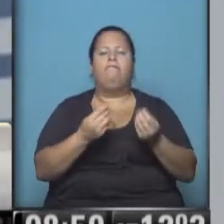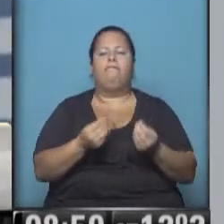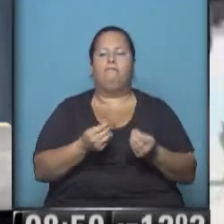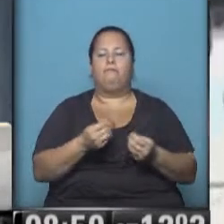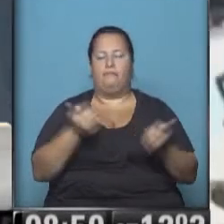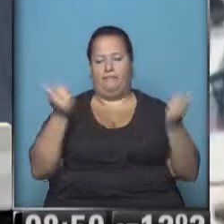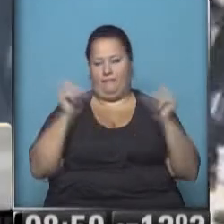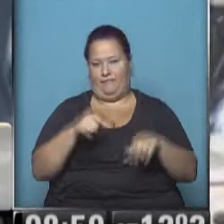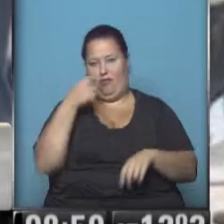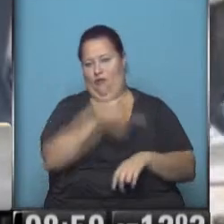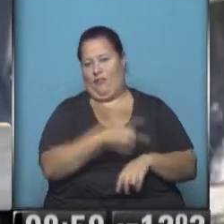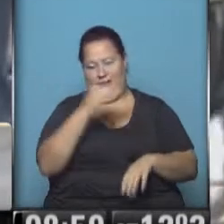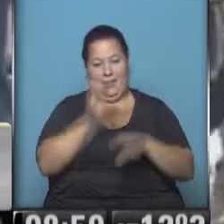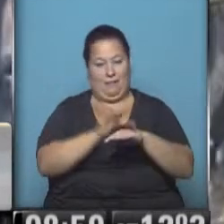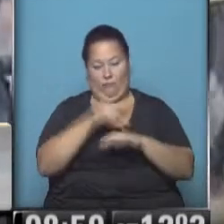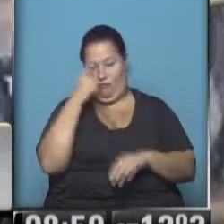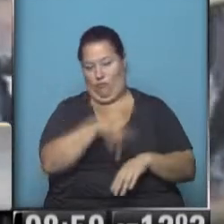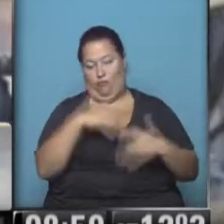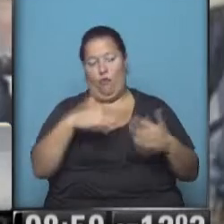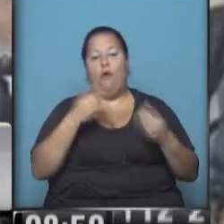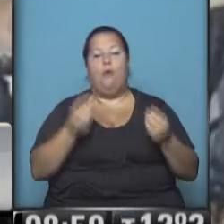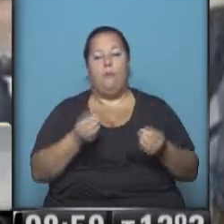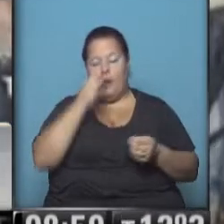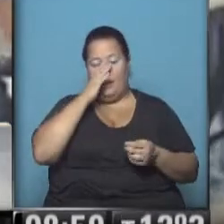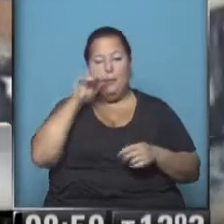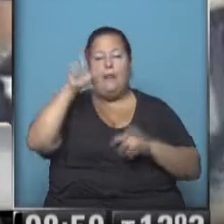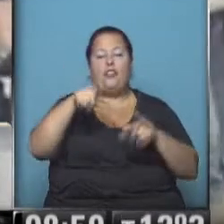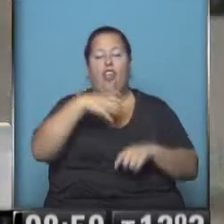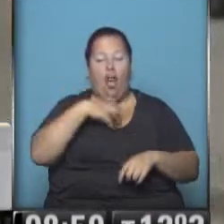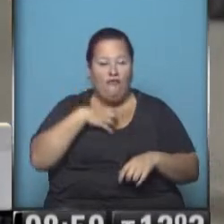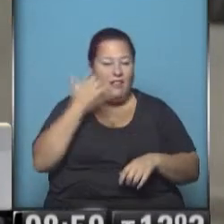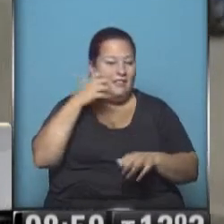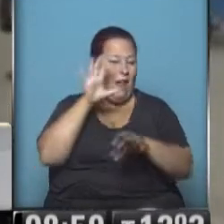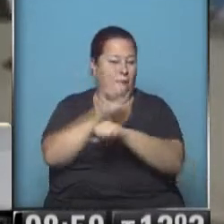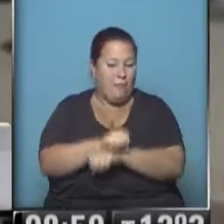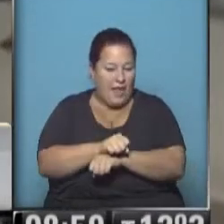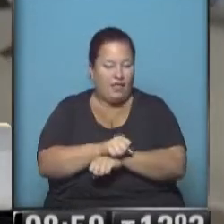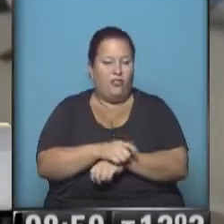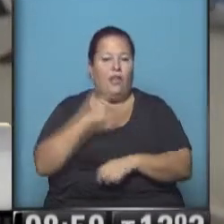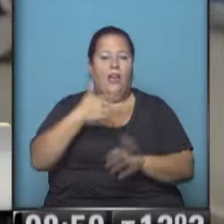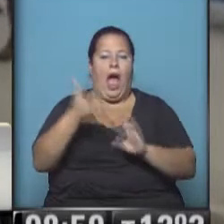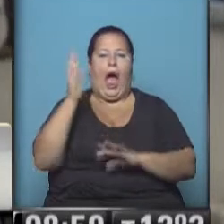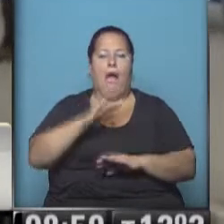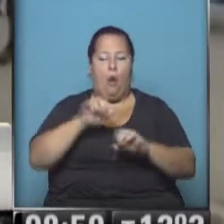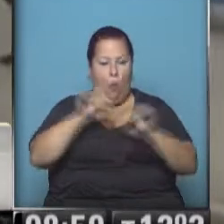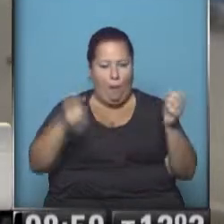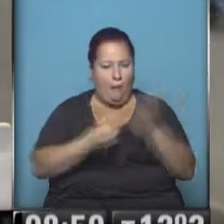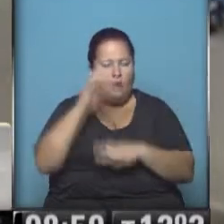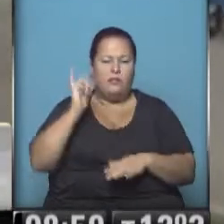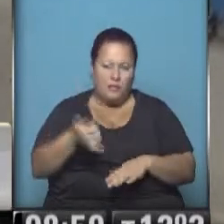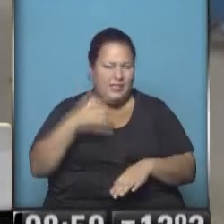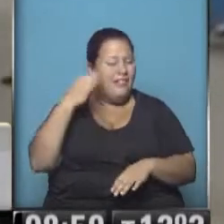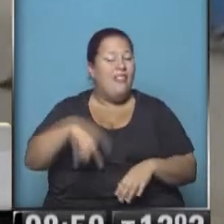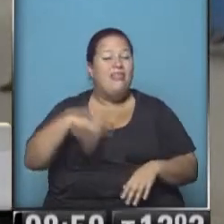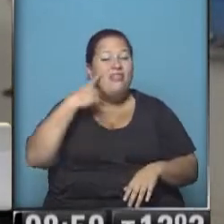caerán en su contra, cargos que caerán en su contra porque gente de su confianza ya está detenida y demás. Hubo una amenaza de bomba durante la mañana. Sí, va a